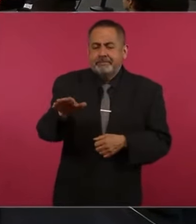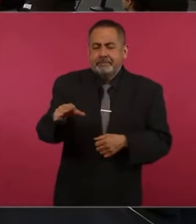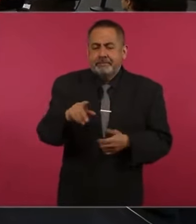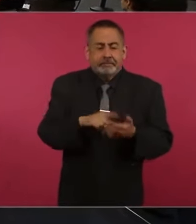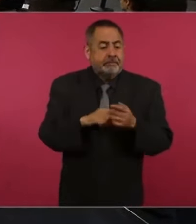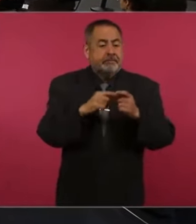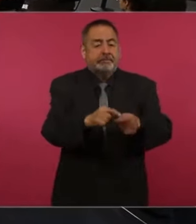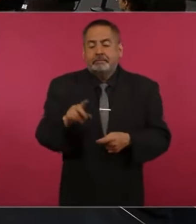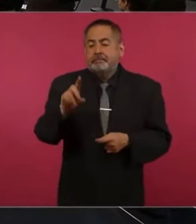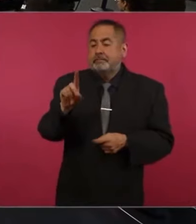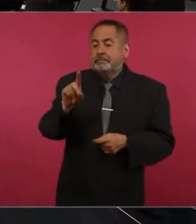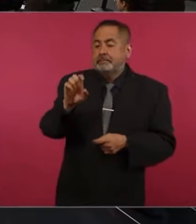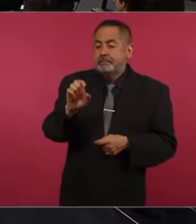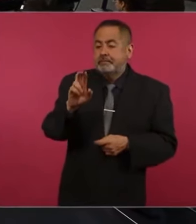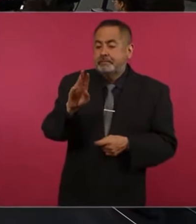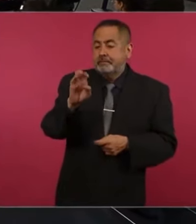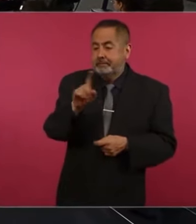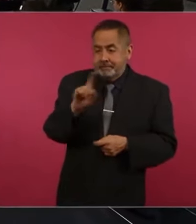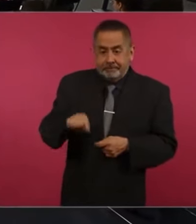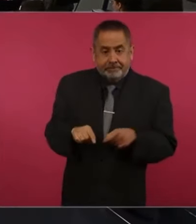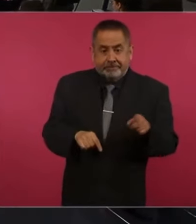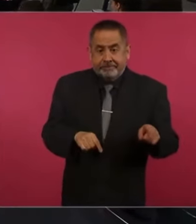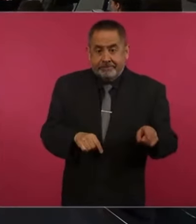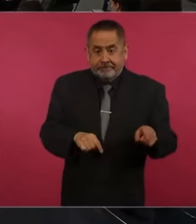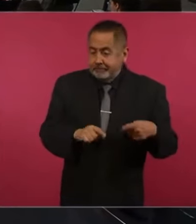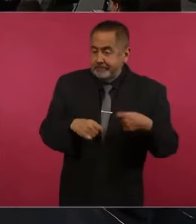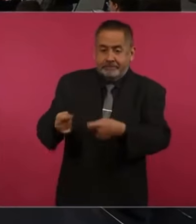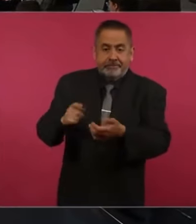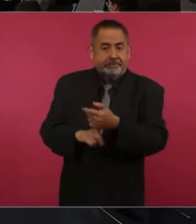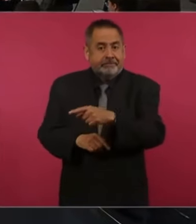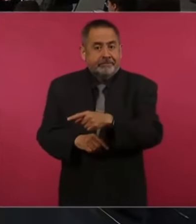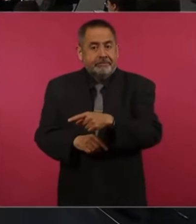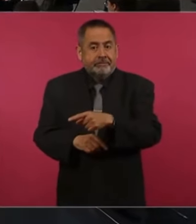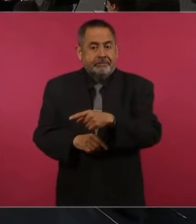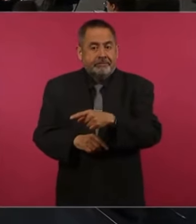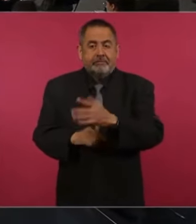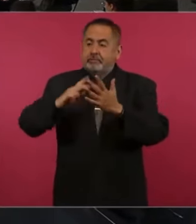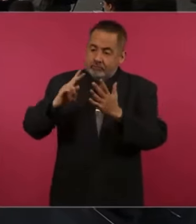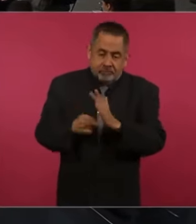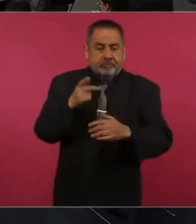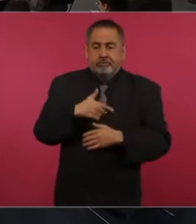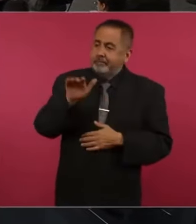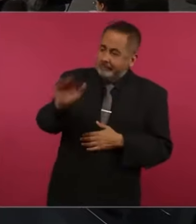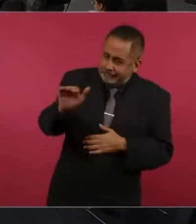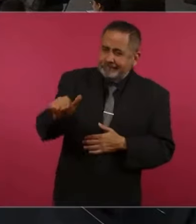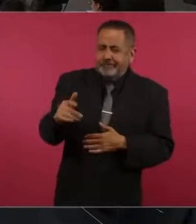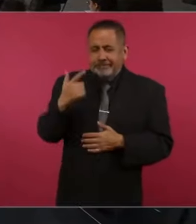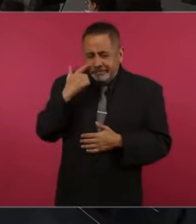a Derbez, porque van otra vez con Peña y le dicen,